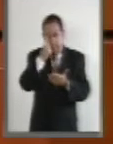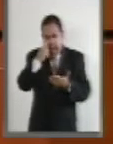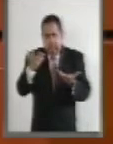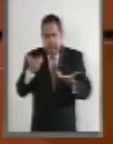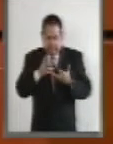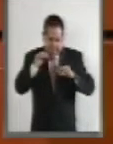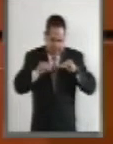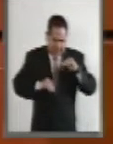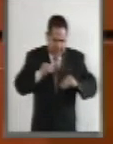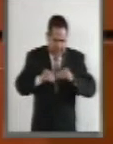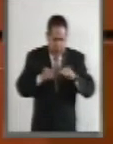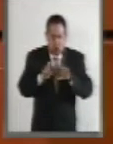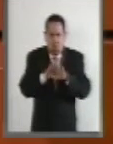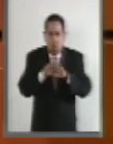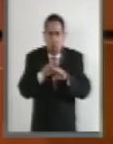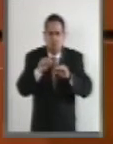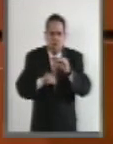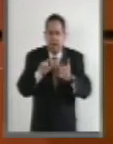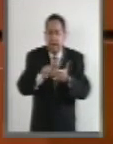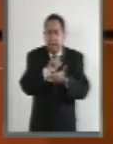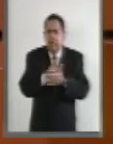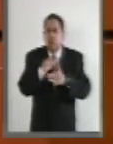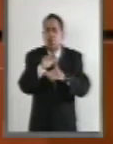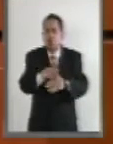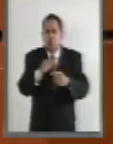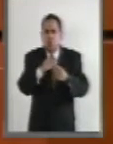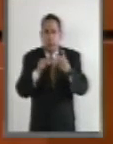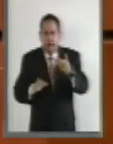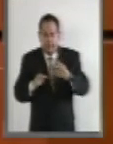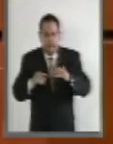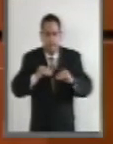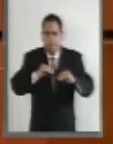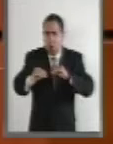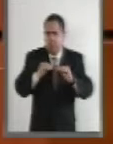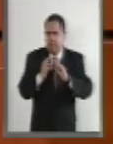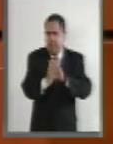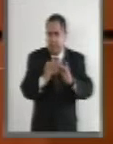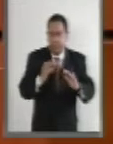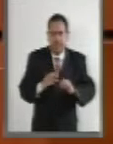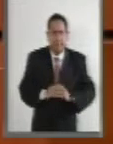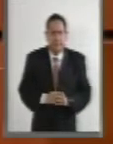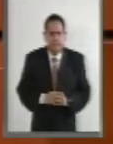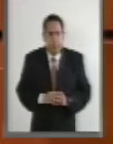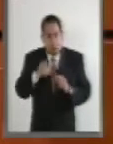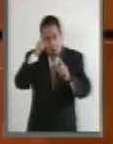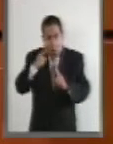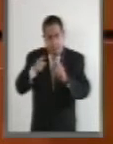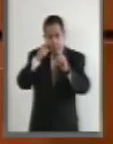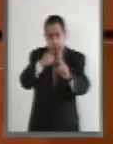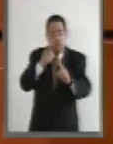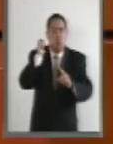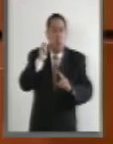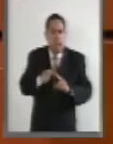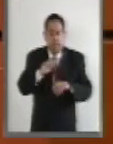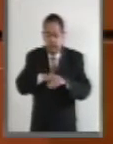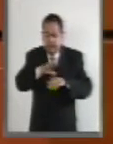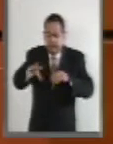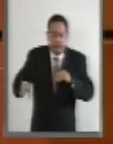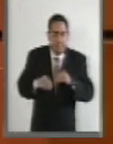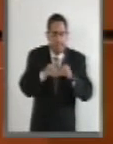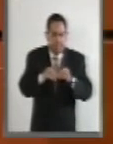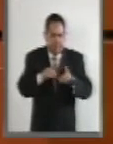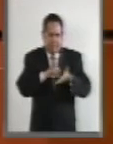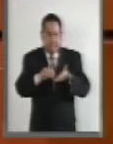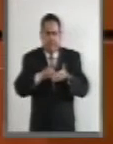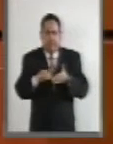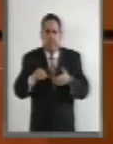enriquecer la legislación en materia de movilidad. El objetivo es adicionar un capítulo